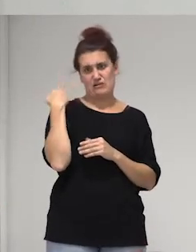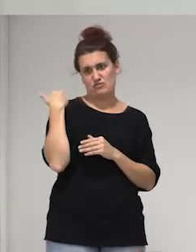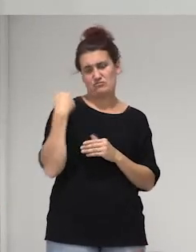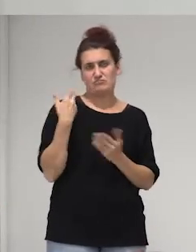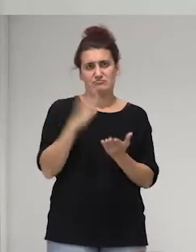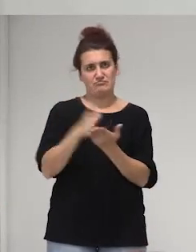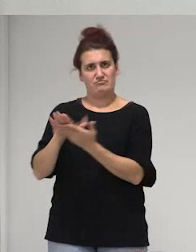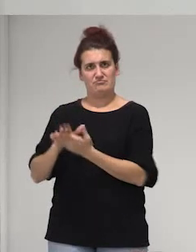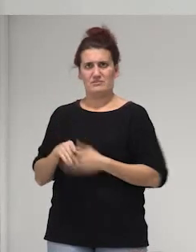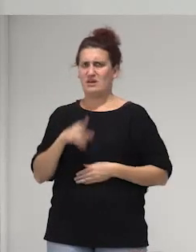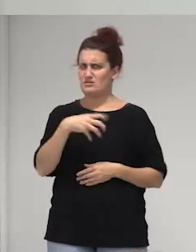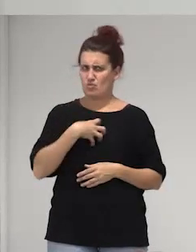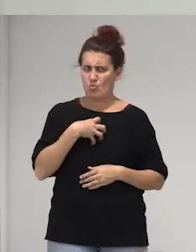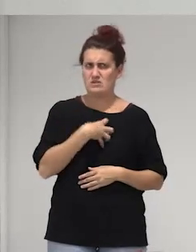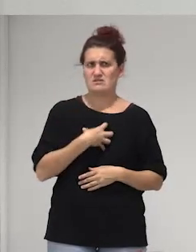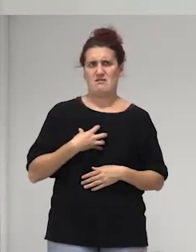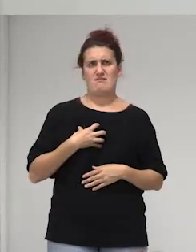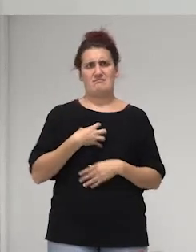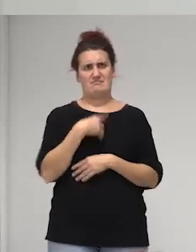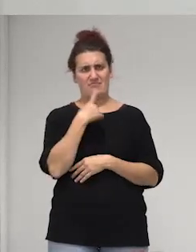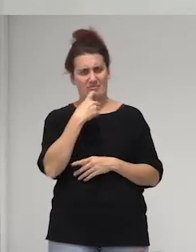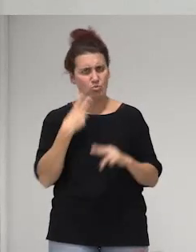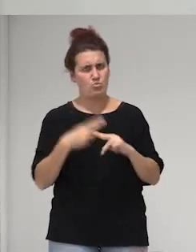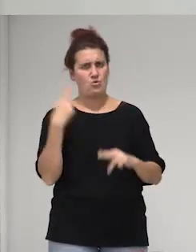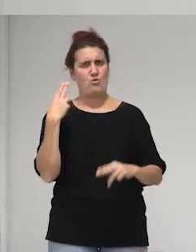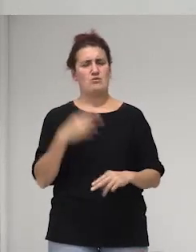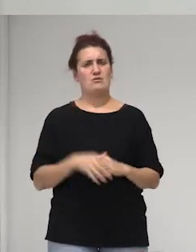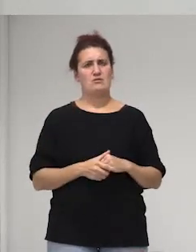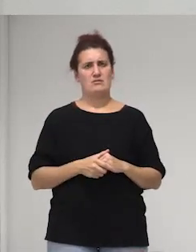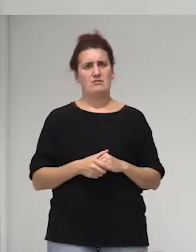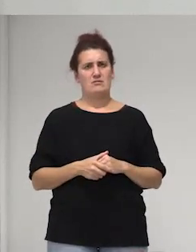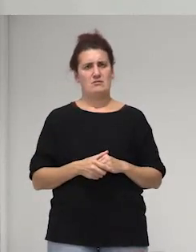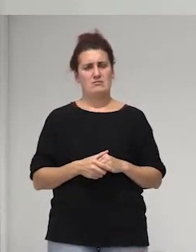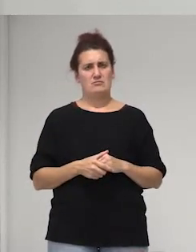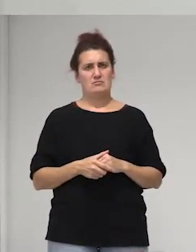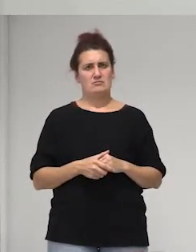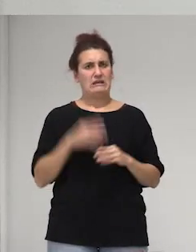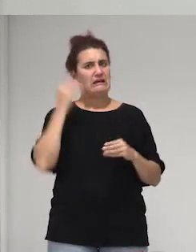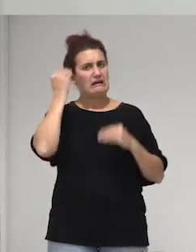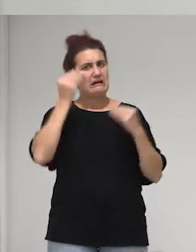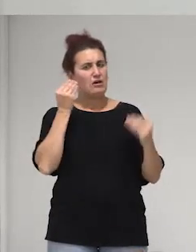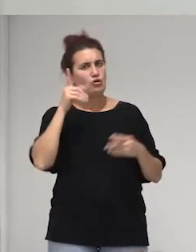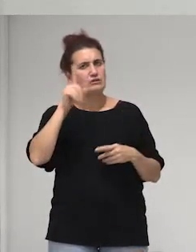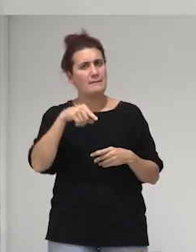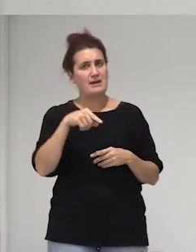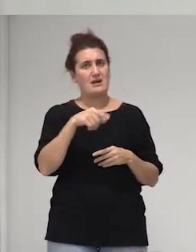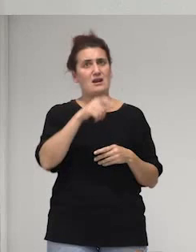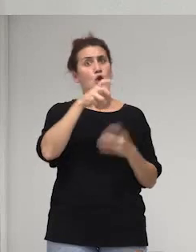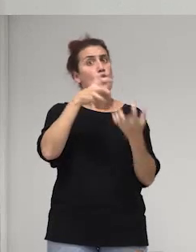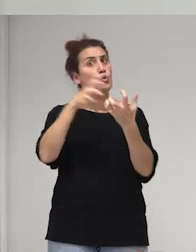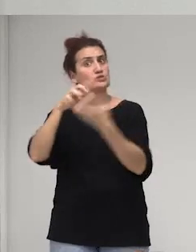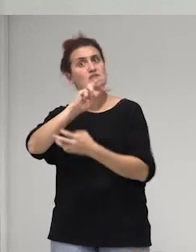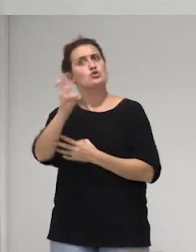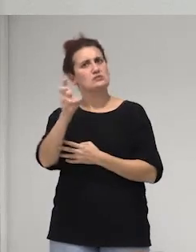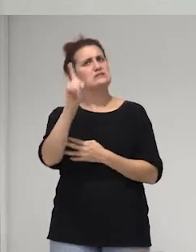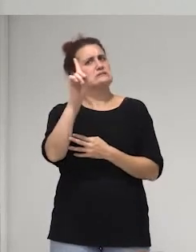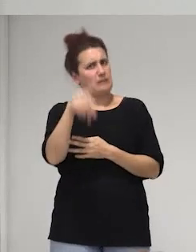eso cuesta esa lucha y bueno creo que eso también le cuesta mucho a otras luchas